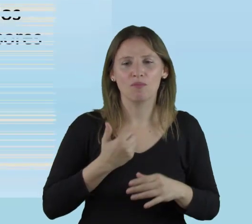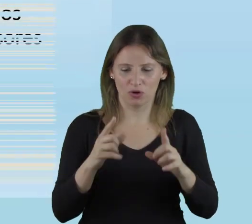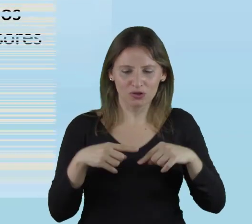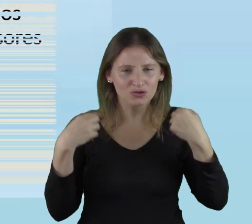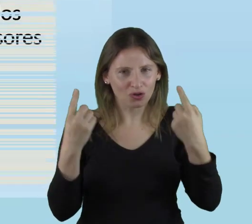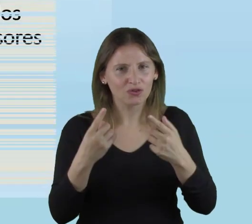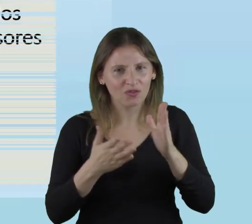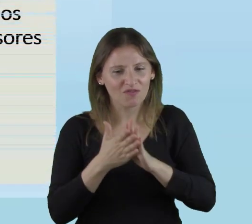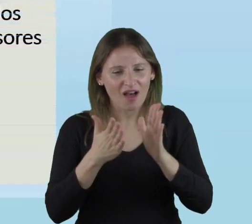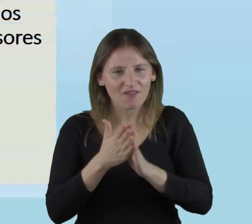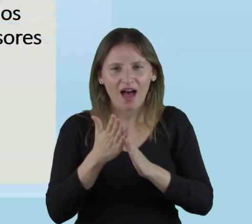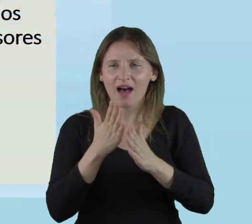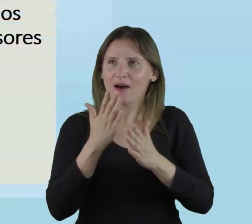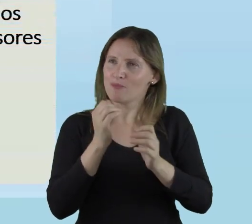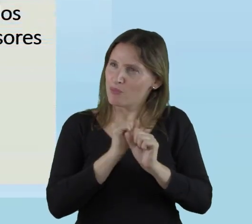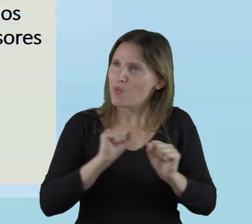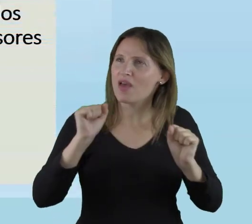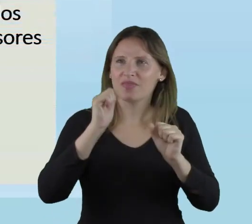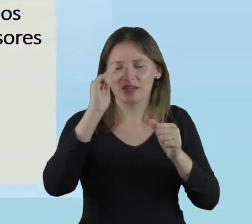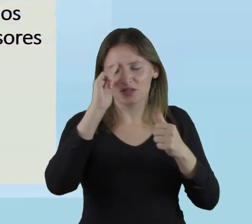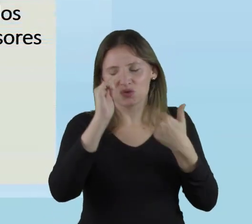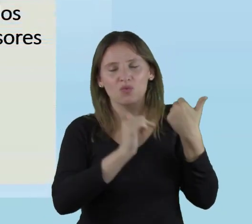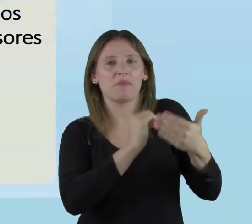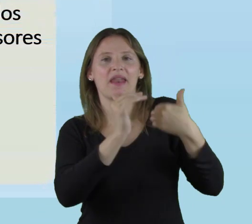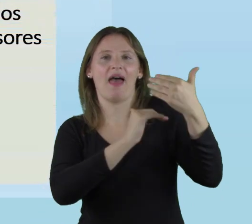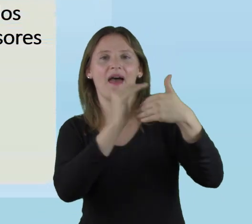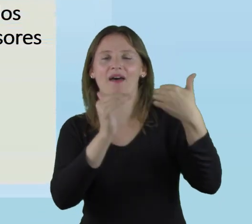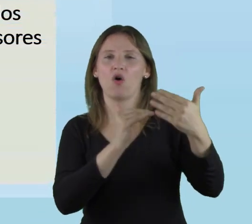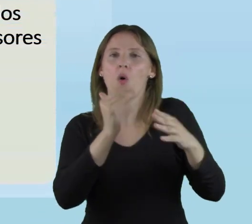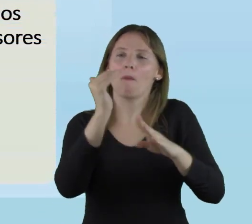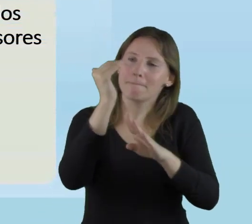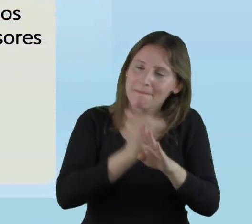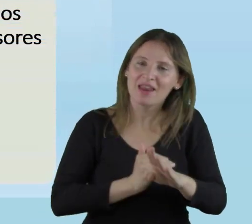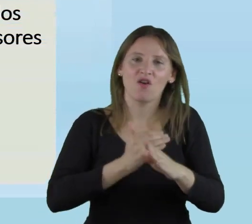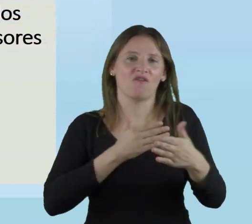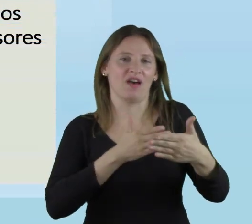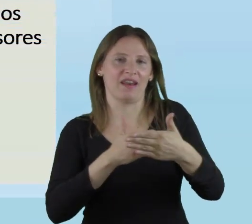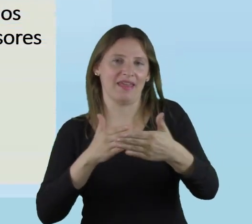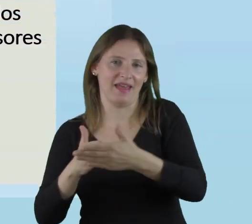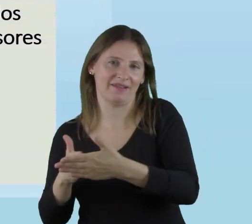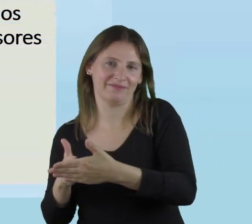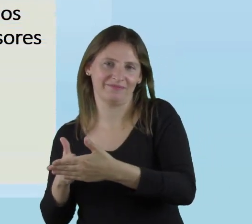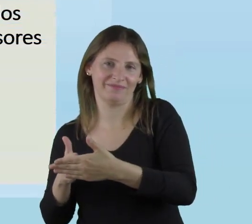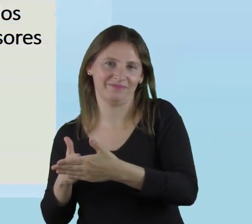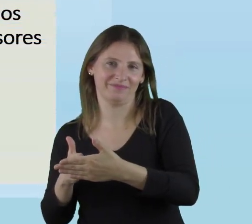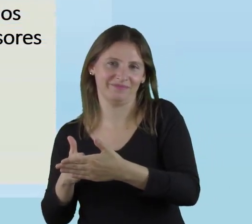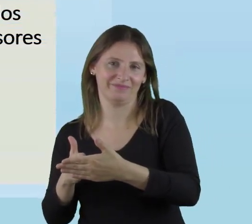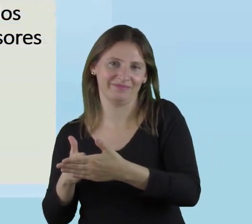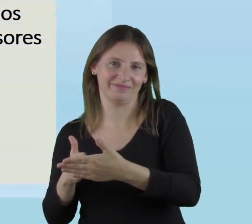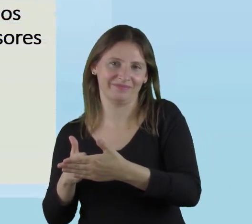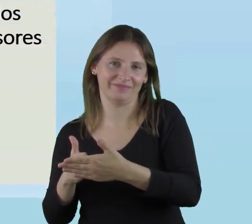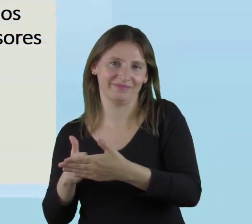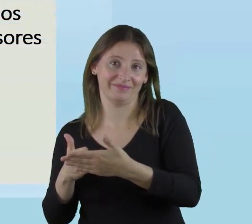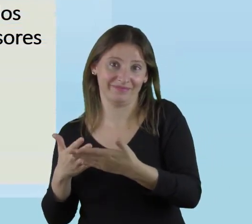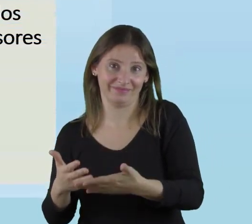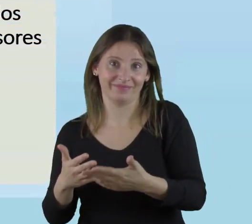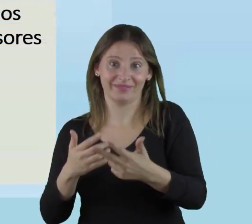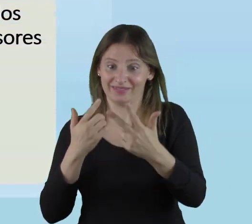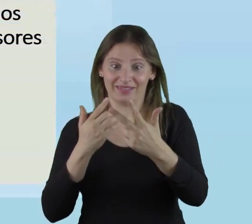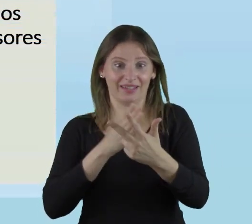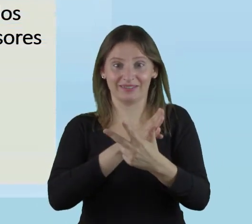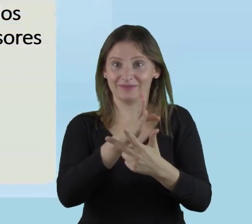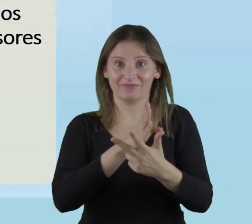¿Y cómo vamos a superar o minimizar las barreras que encontramos